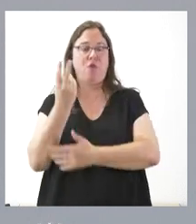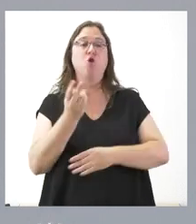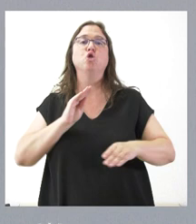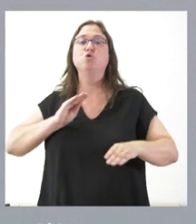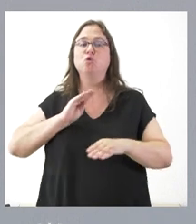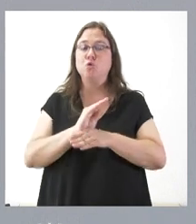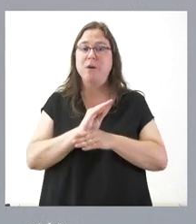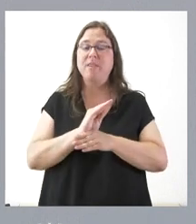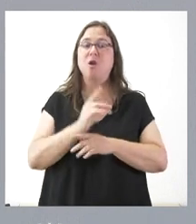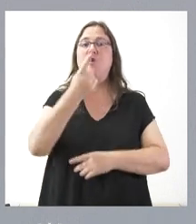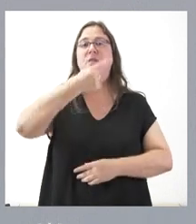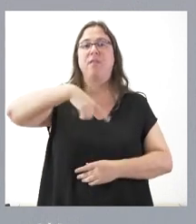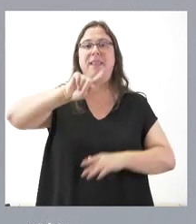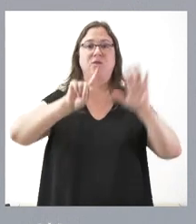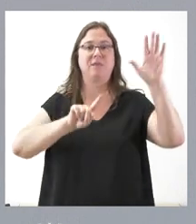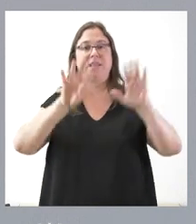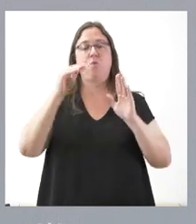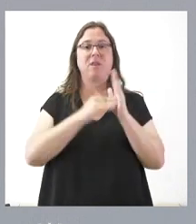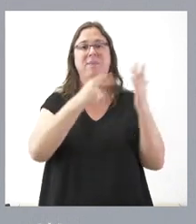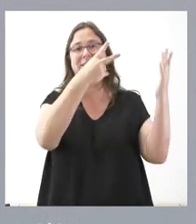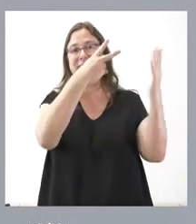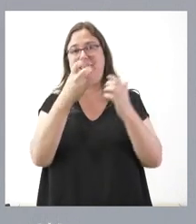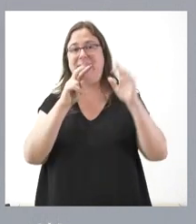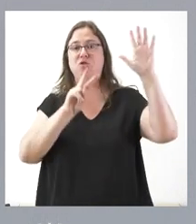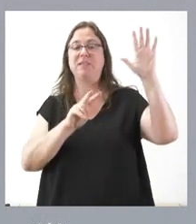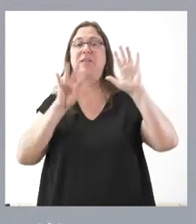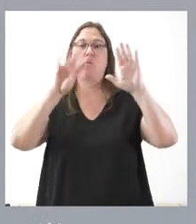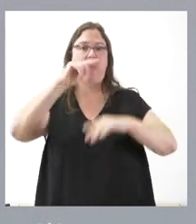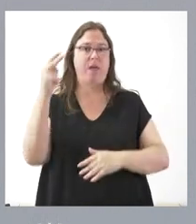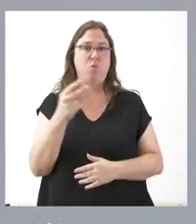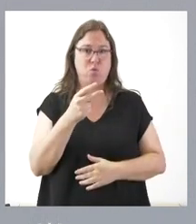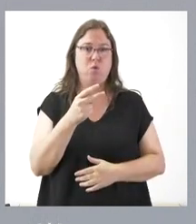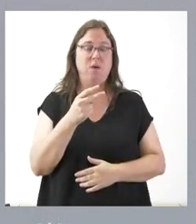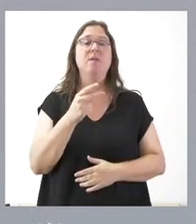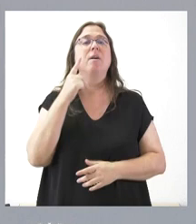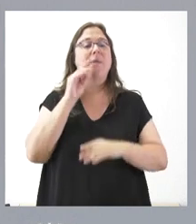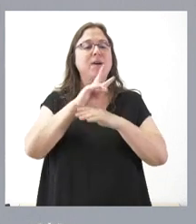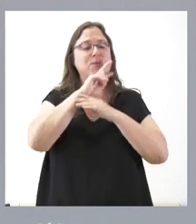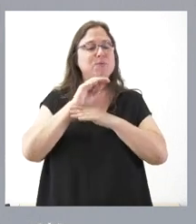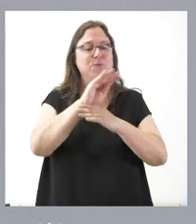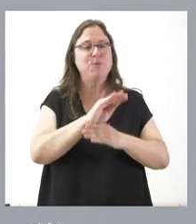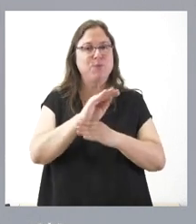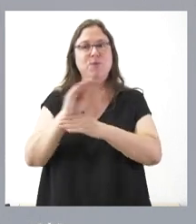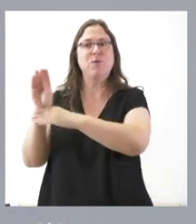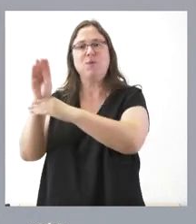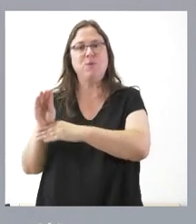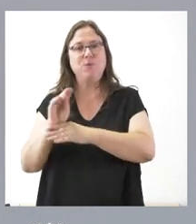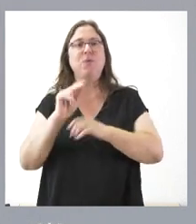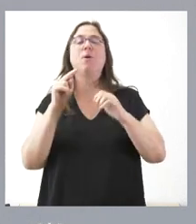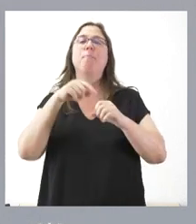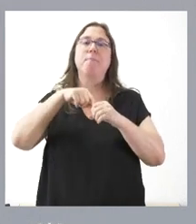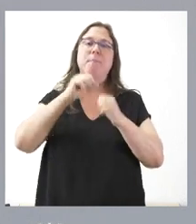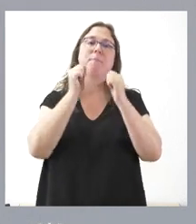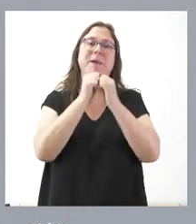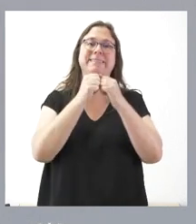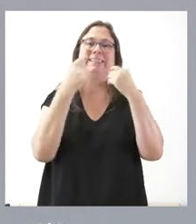importe de 164.779 euros para el mantenimiento de estas 26 plazas,